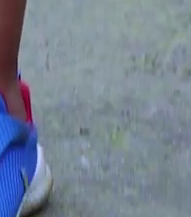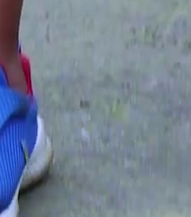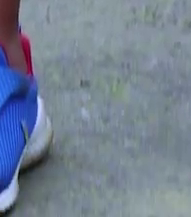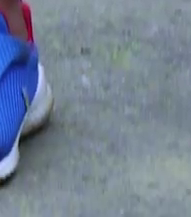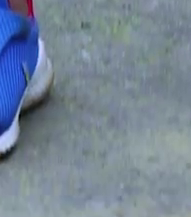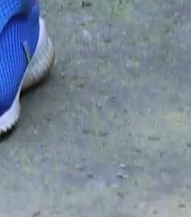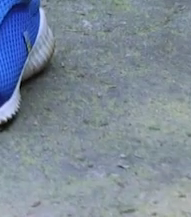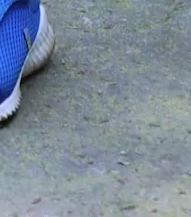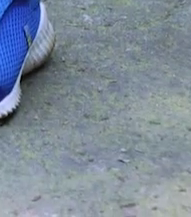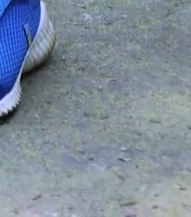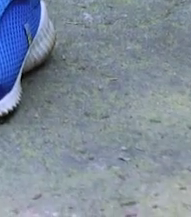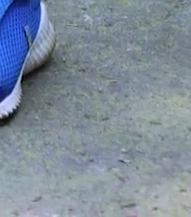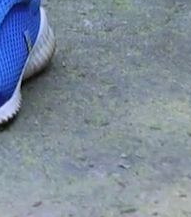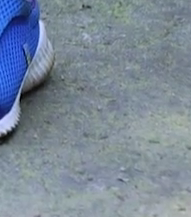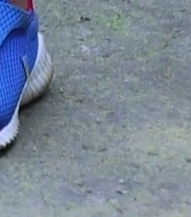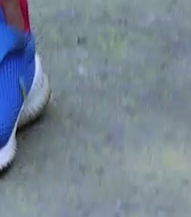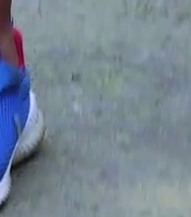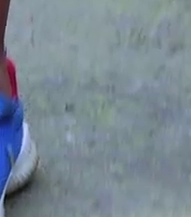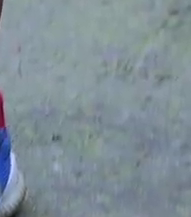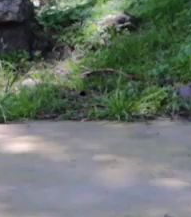Respiramos Respira profundo